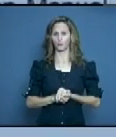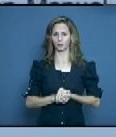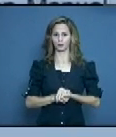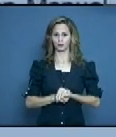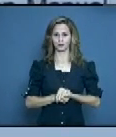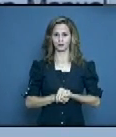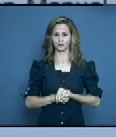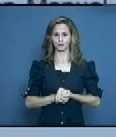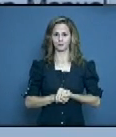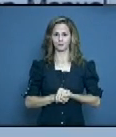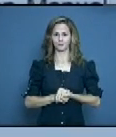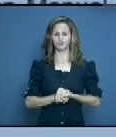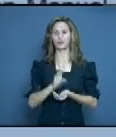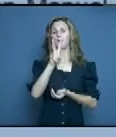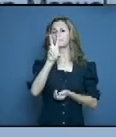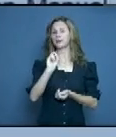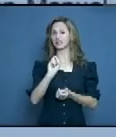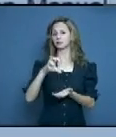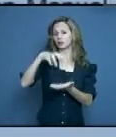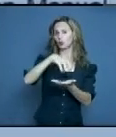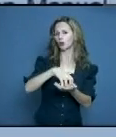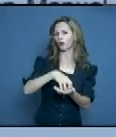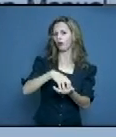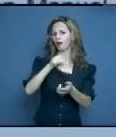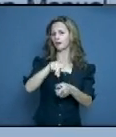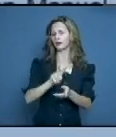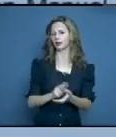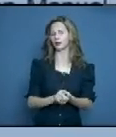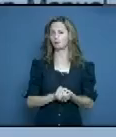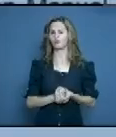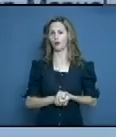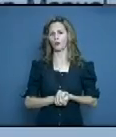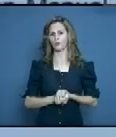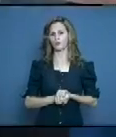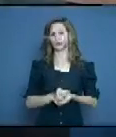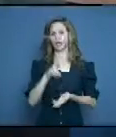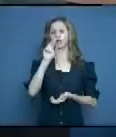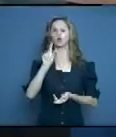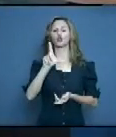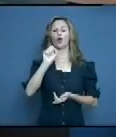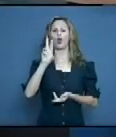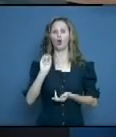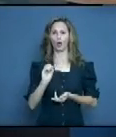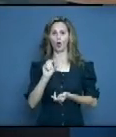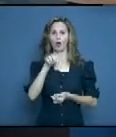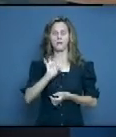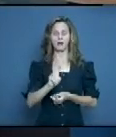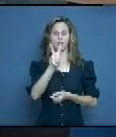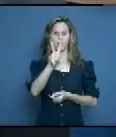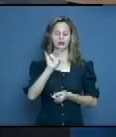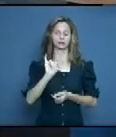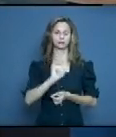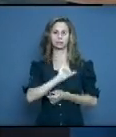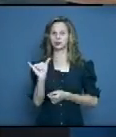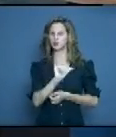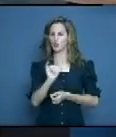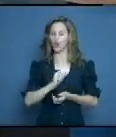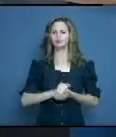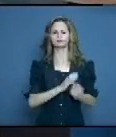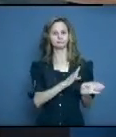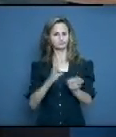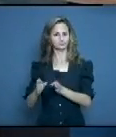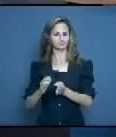20 casos contactos de confirmados. Y del área de salud, Rolo Monterrey, 16 casos que también son contactos de confirmados. Continuamos.